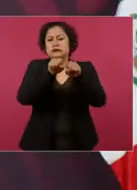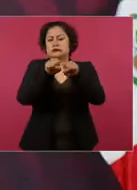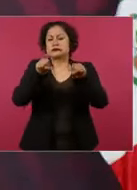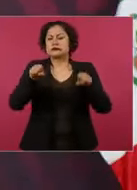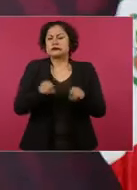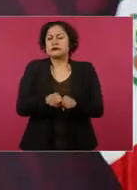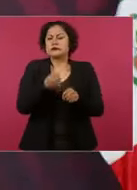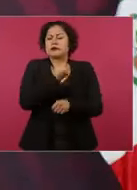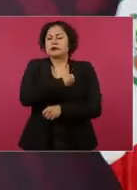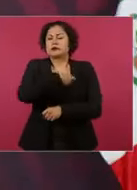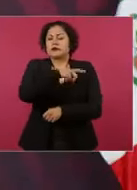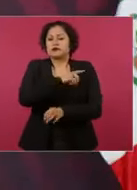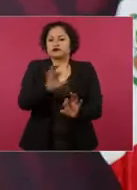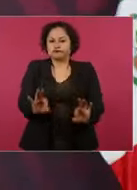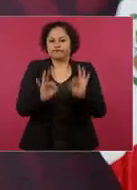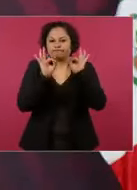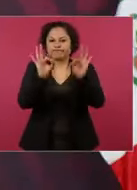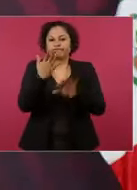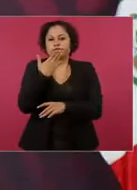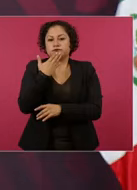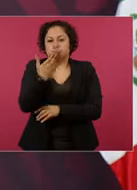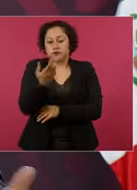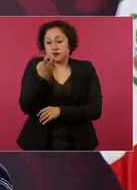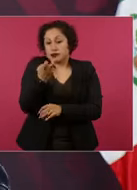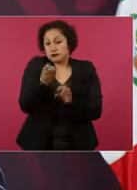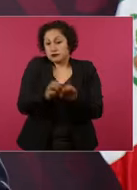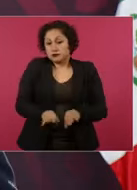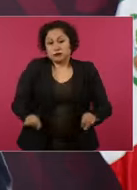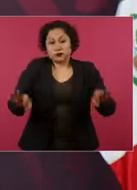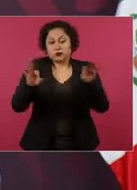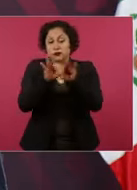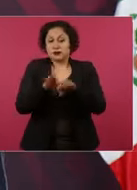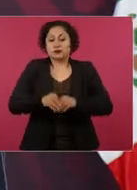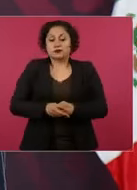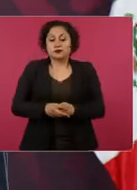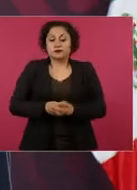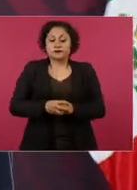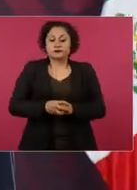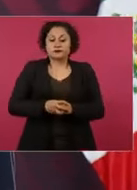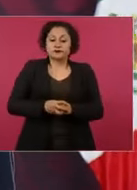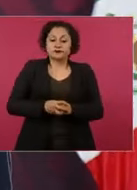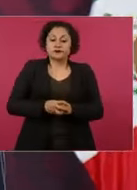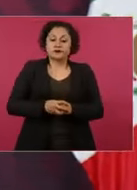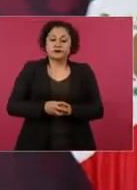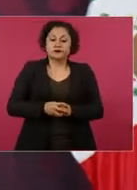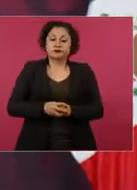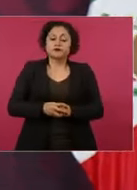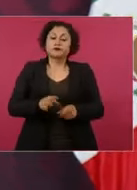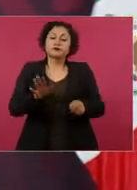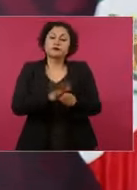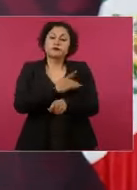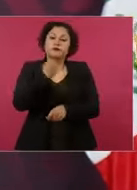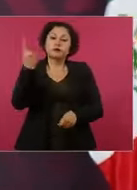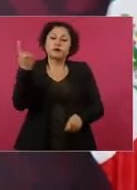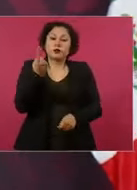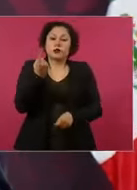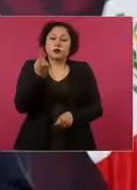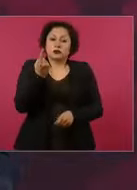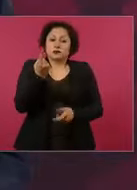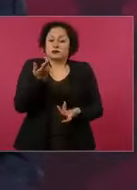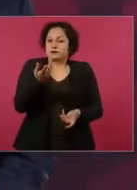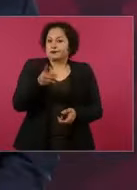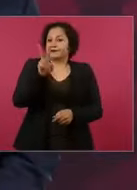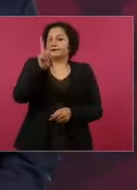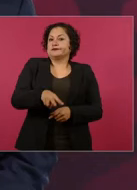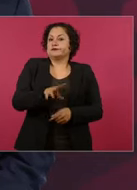muy importante, porque la mayoría de la gente no tiene para